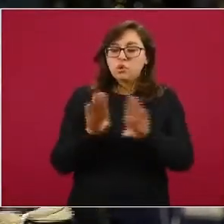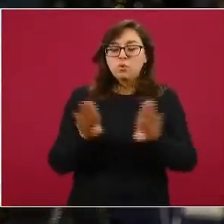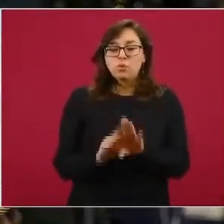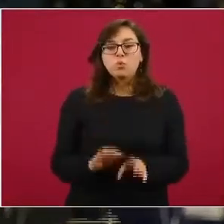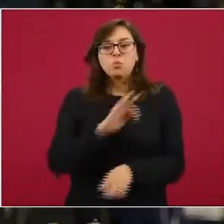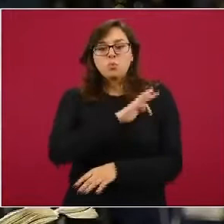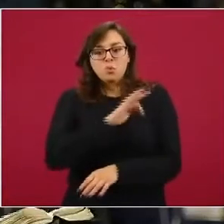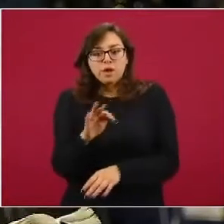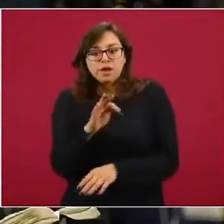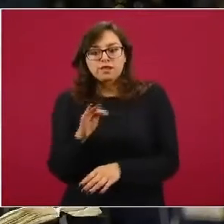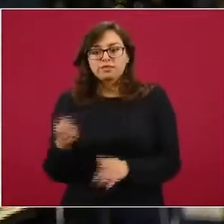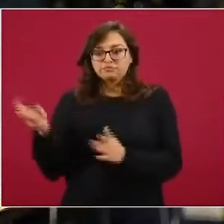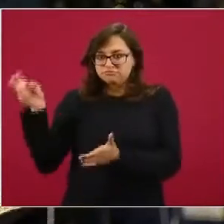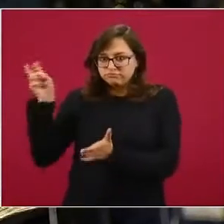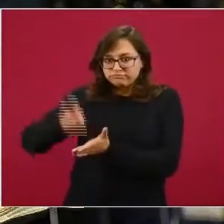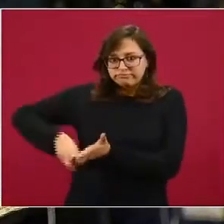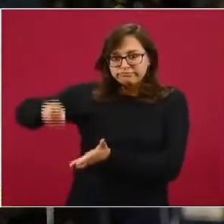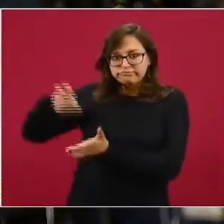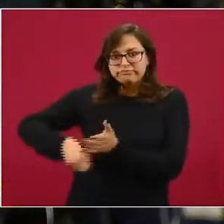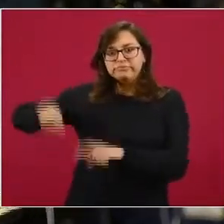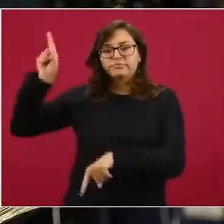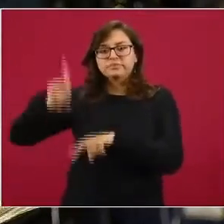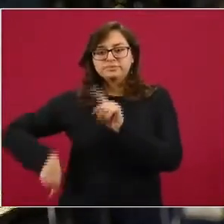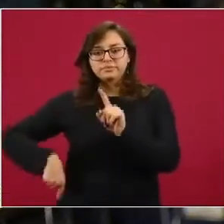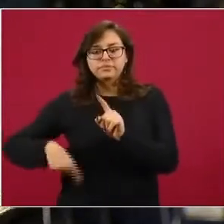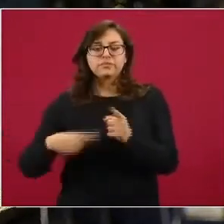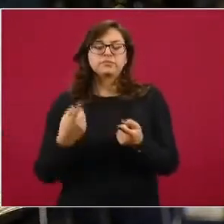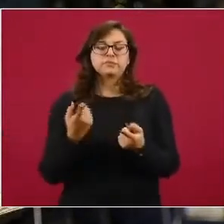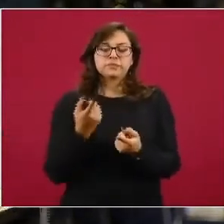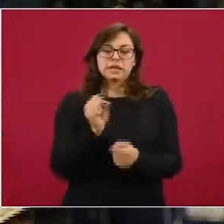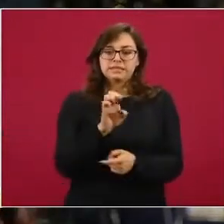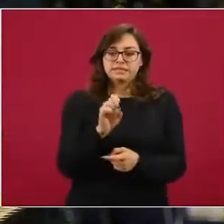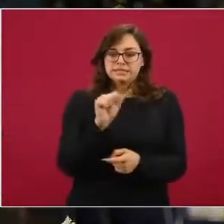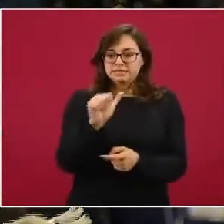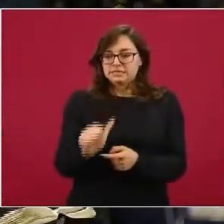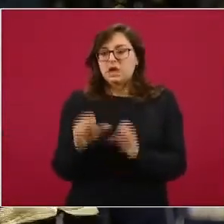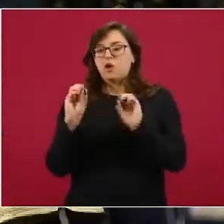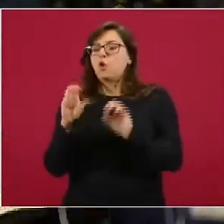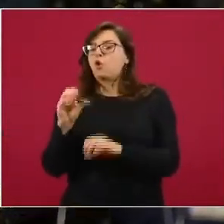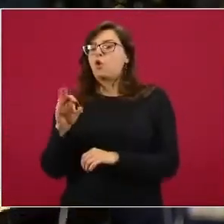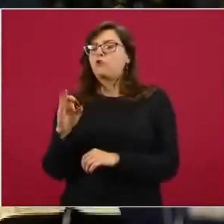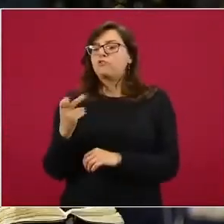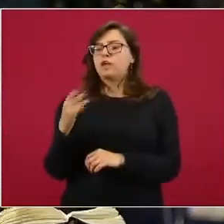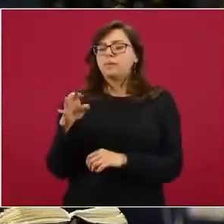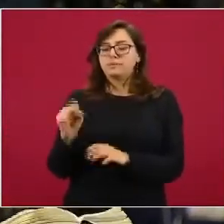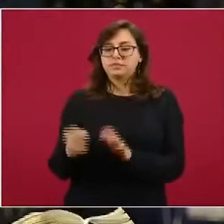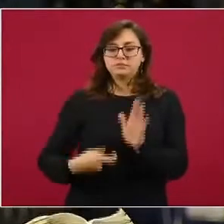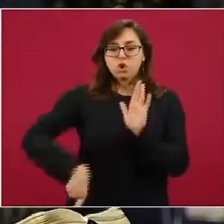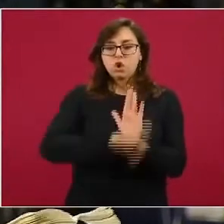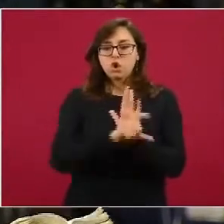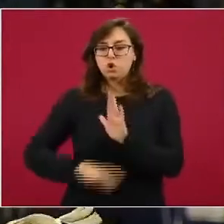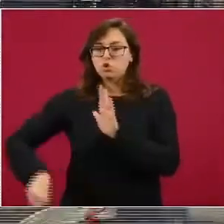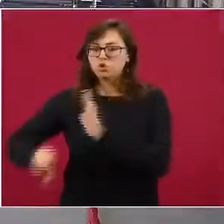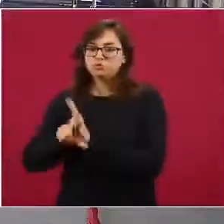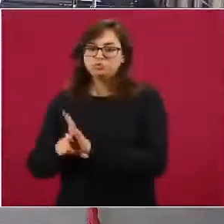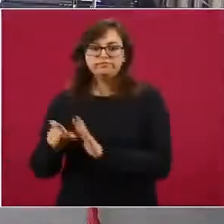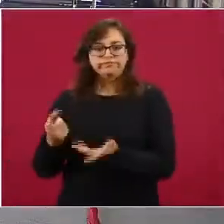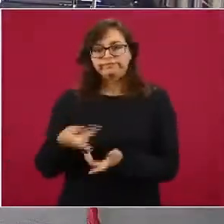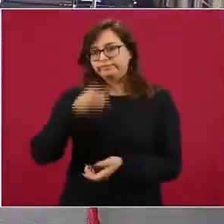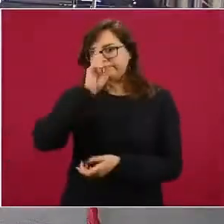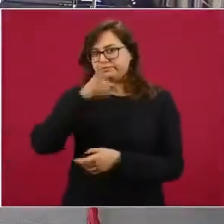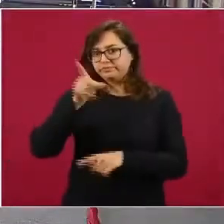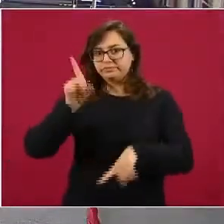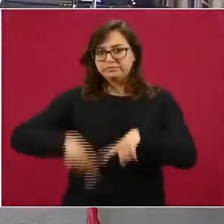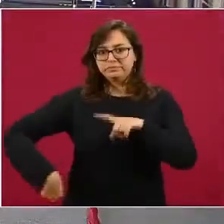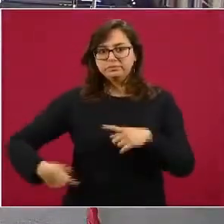nombre de esta dependencia como de la COFEPRIS no sea usado de mala manera para la promoción de estas pruebas rápidas? Y la